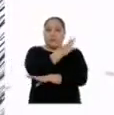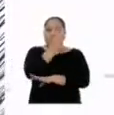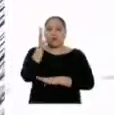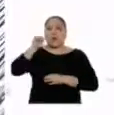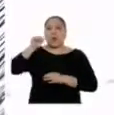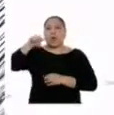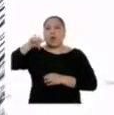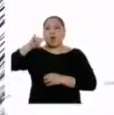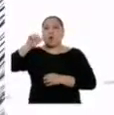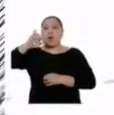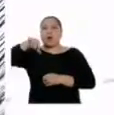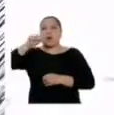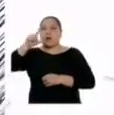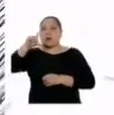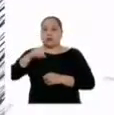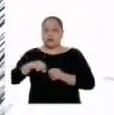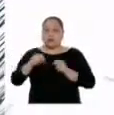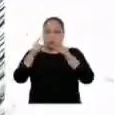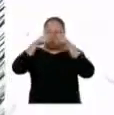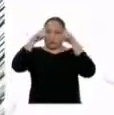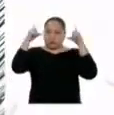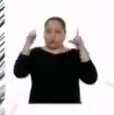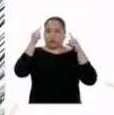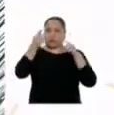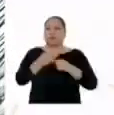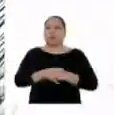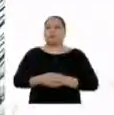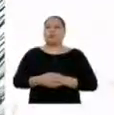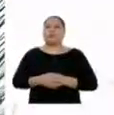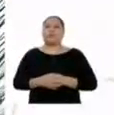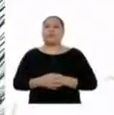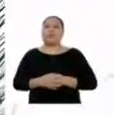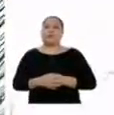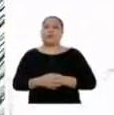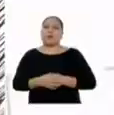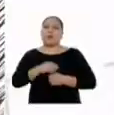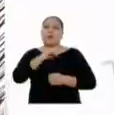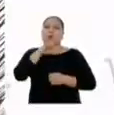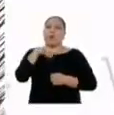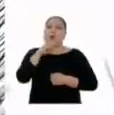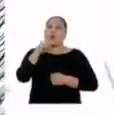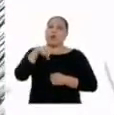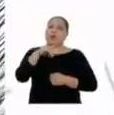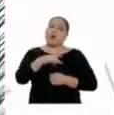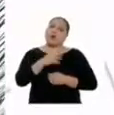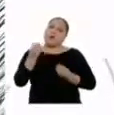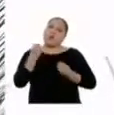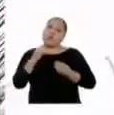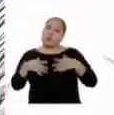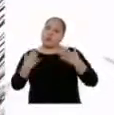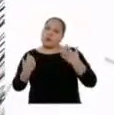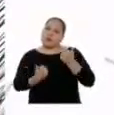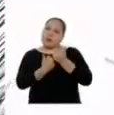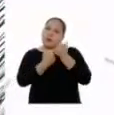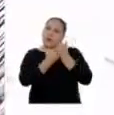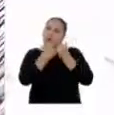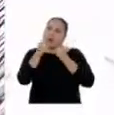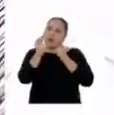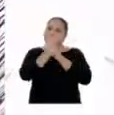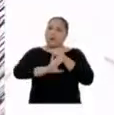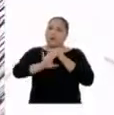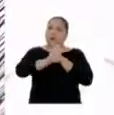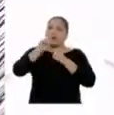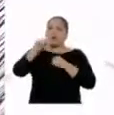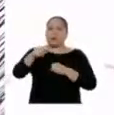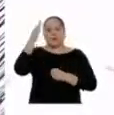que es uno de los ecosistemas más impresionantes. Joaquín, ¿cómo podemos todas y todos los peruanos comprometernos con su preservación?